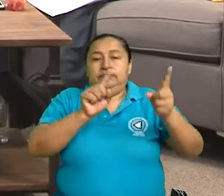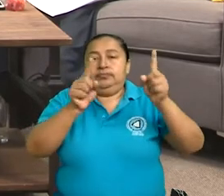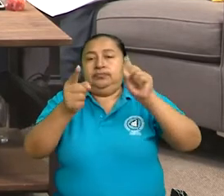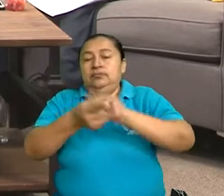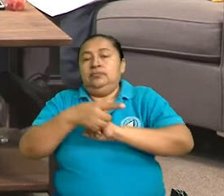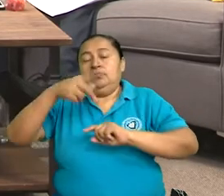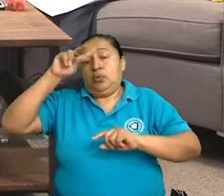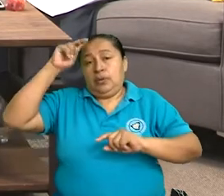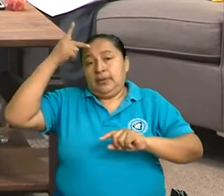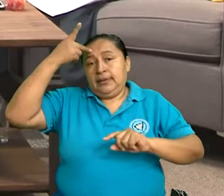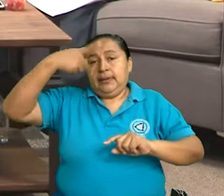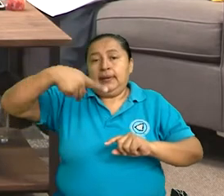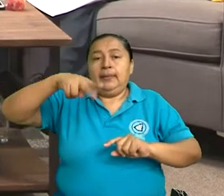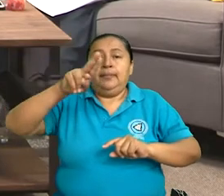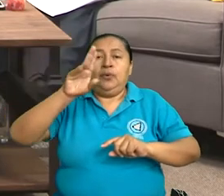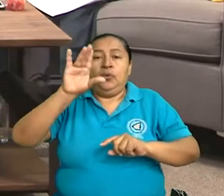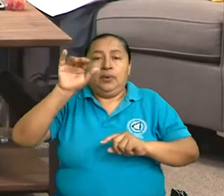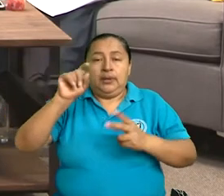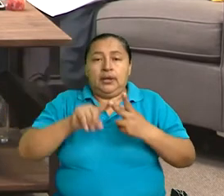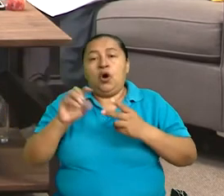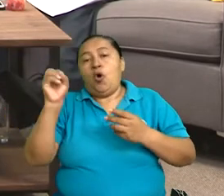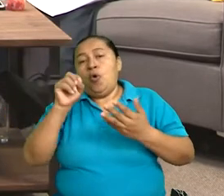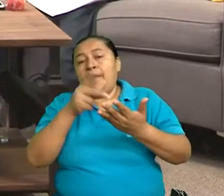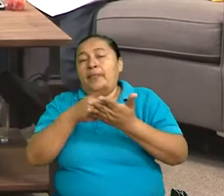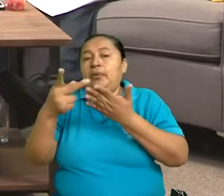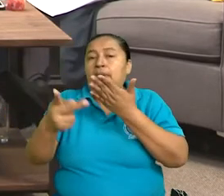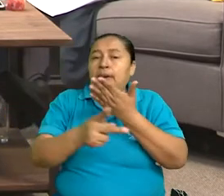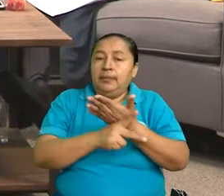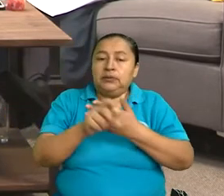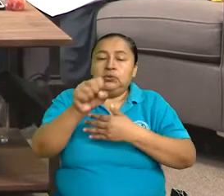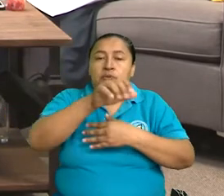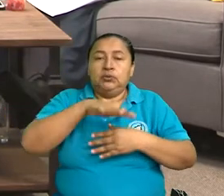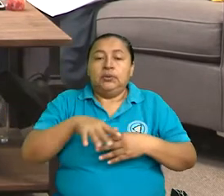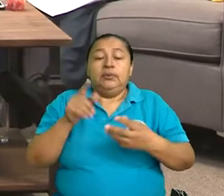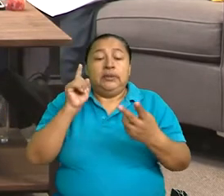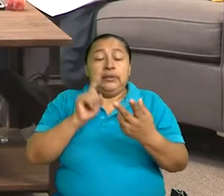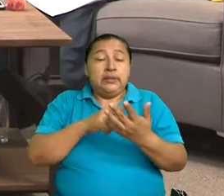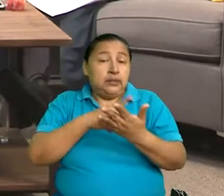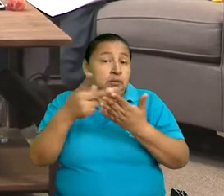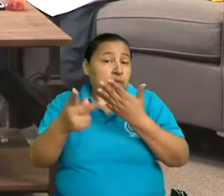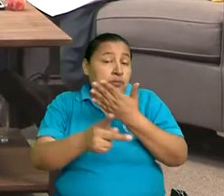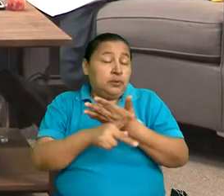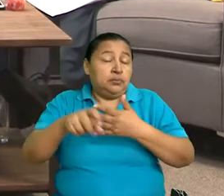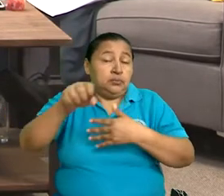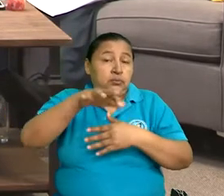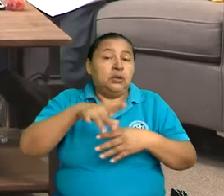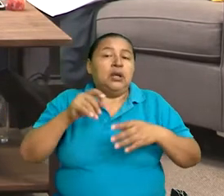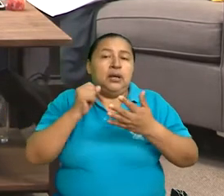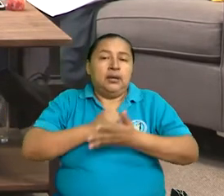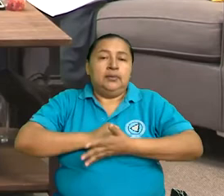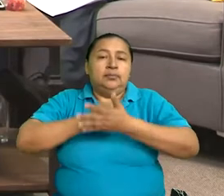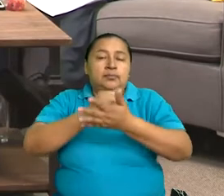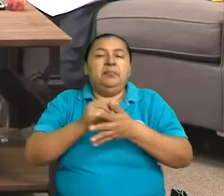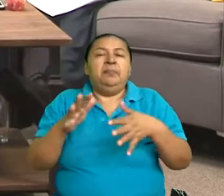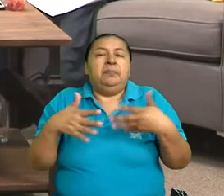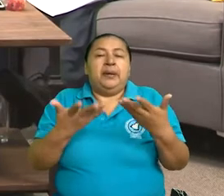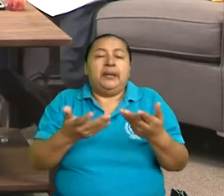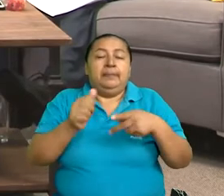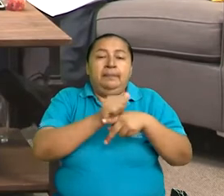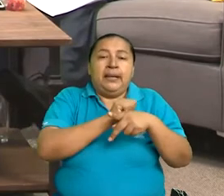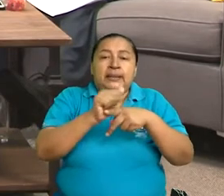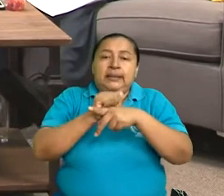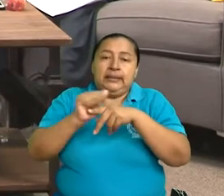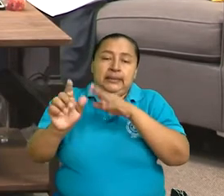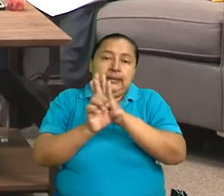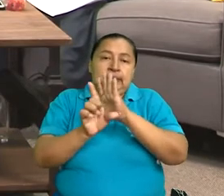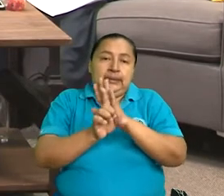públicas, las transforma en programas sociales. Y esos programas sociales permiten aplicar la ley, esos